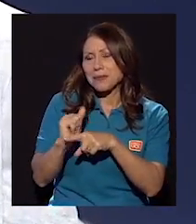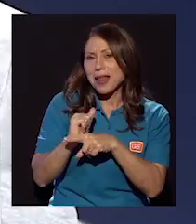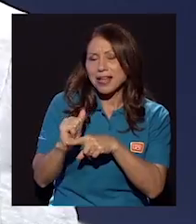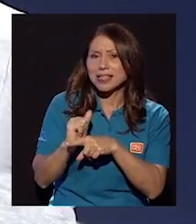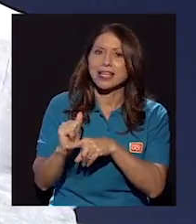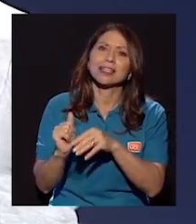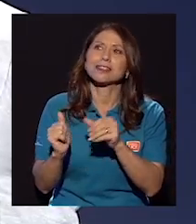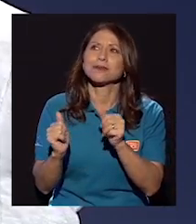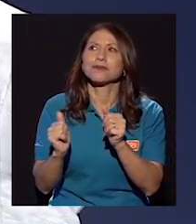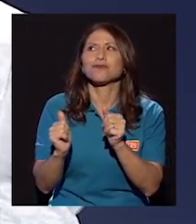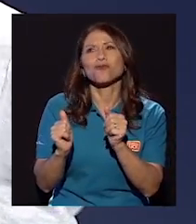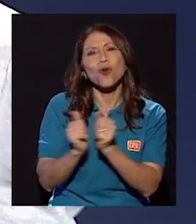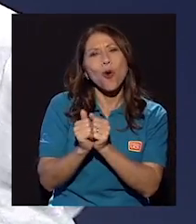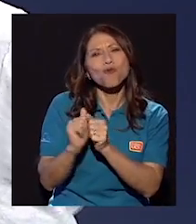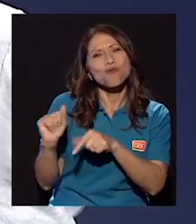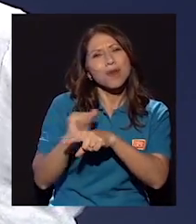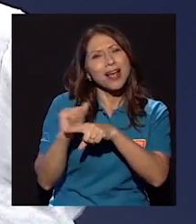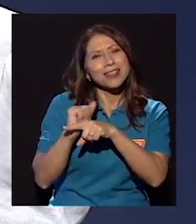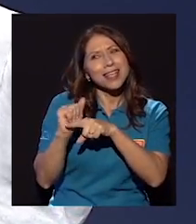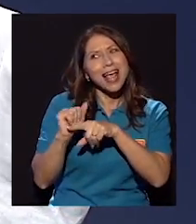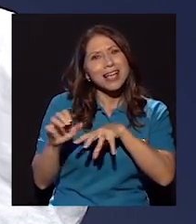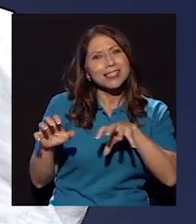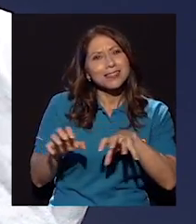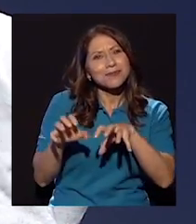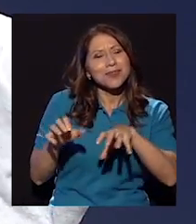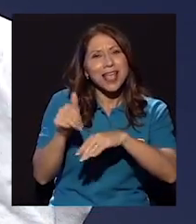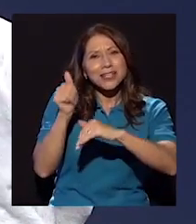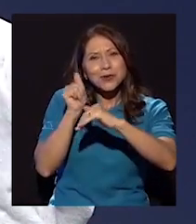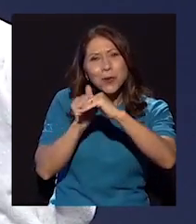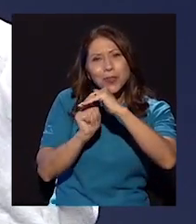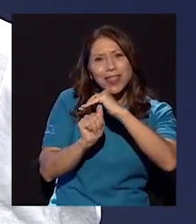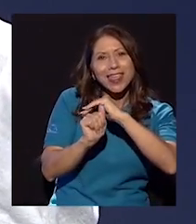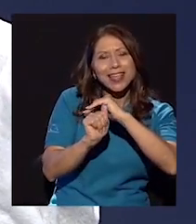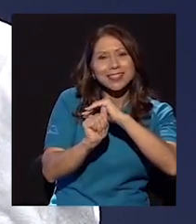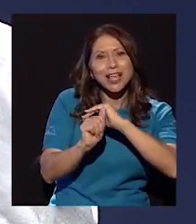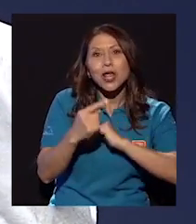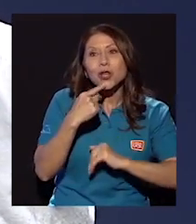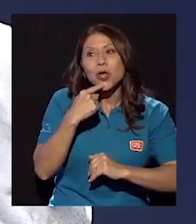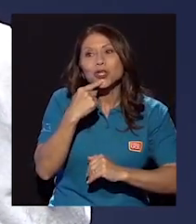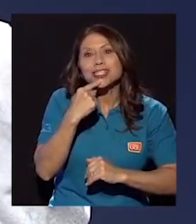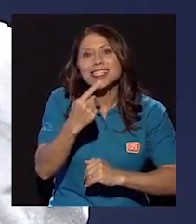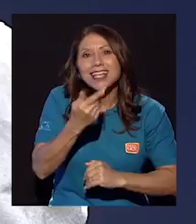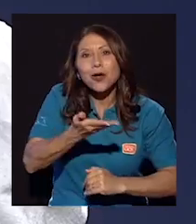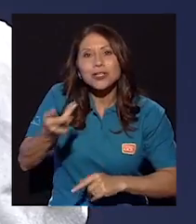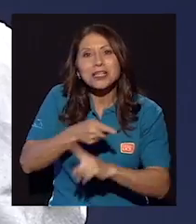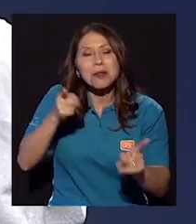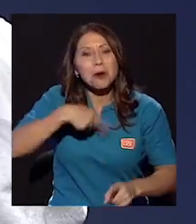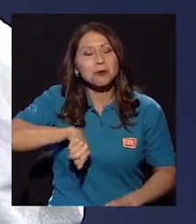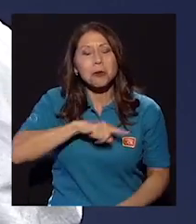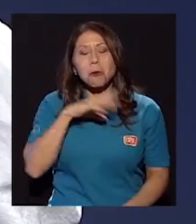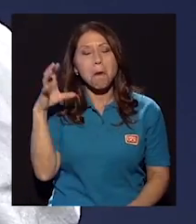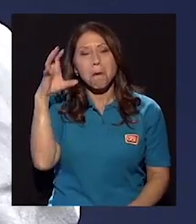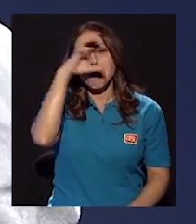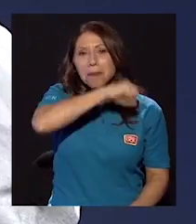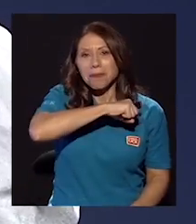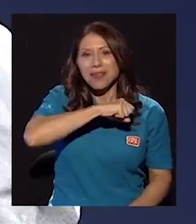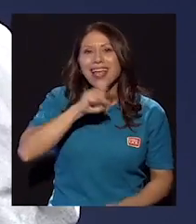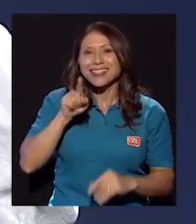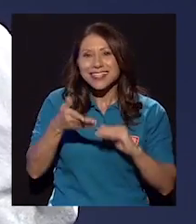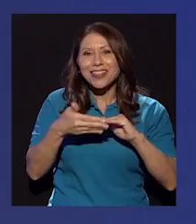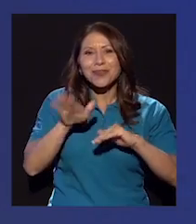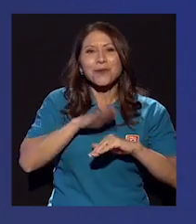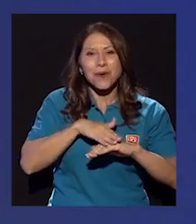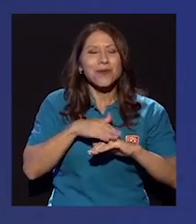prácticas escondidas, por decirlo así. nos dice cosas sin que nos demos cuenta, ese es el truco. Ese es el truco.